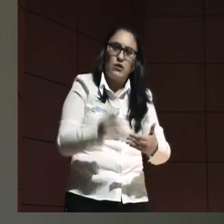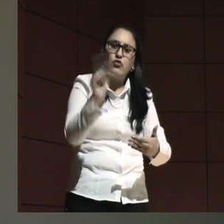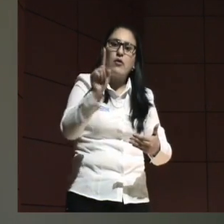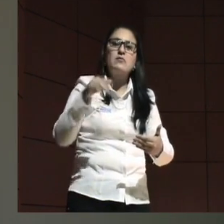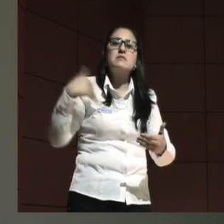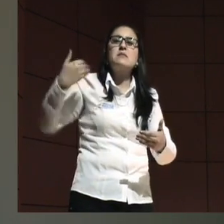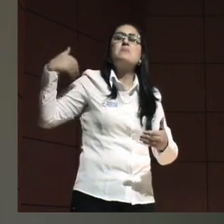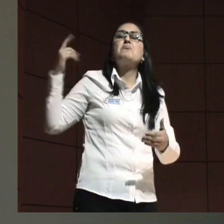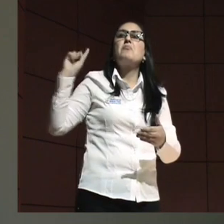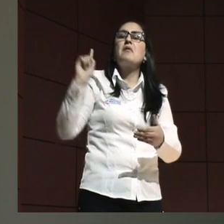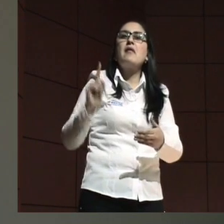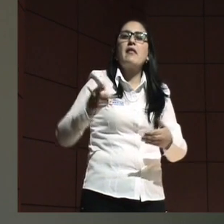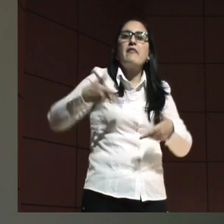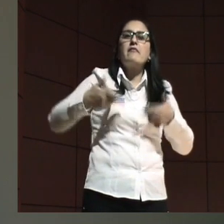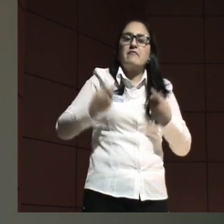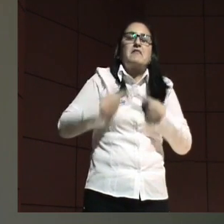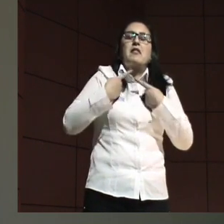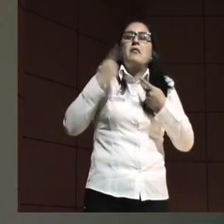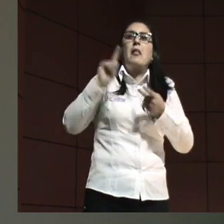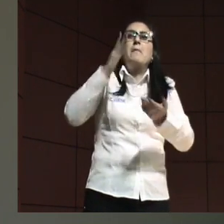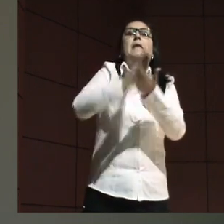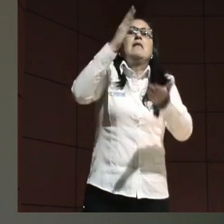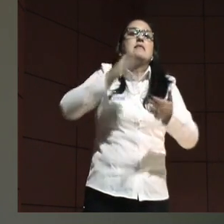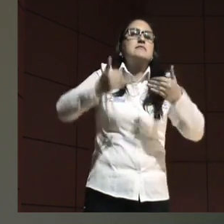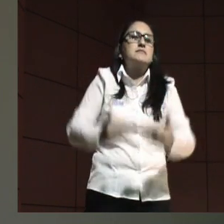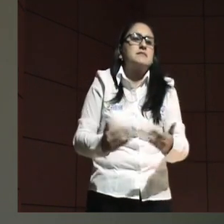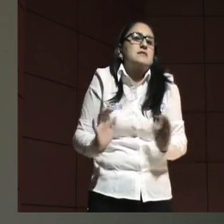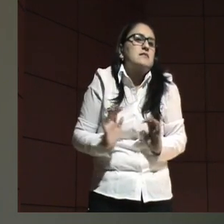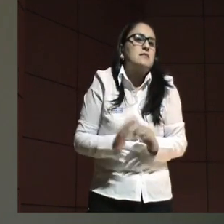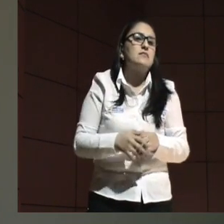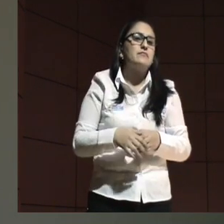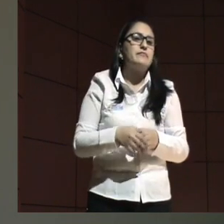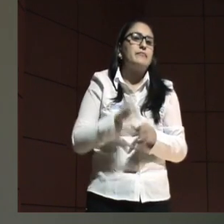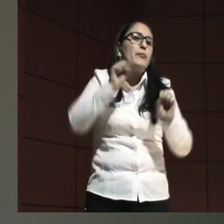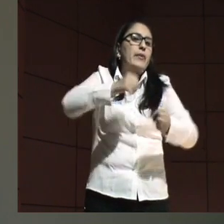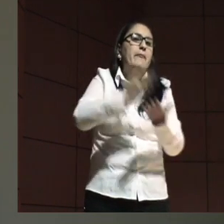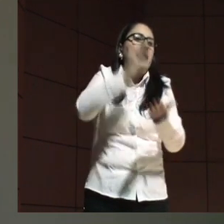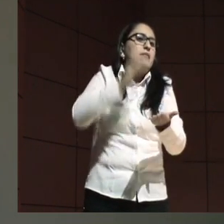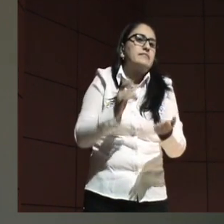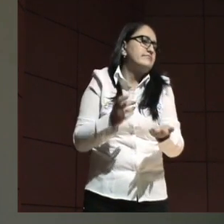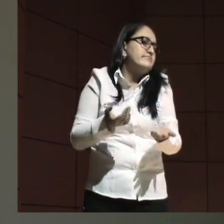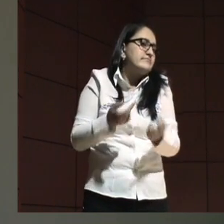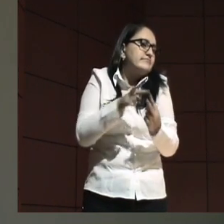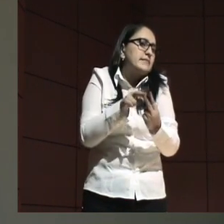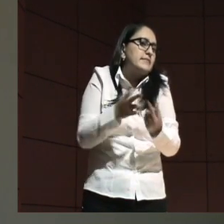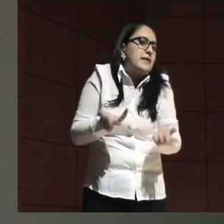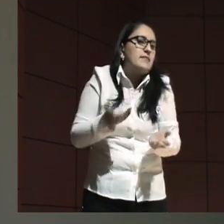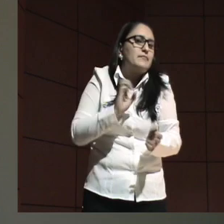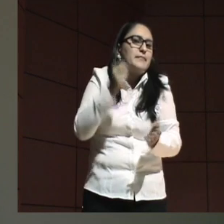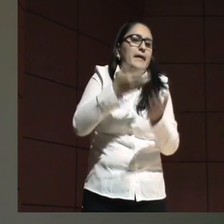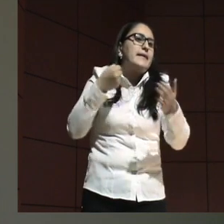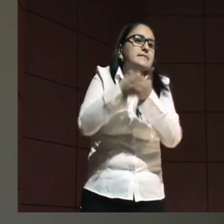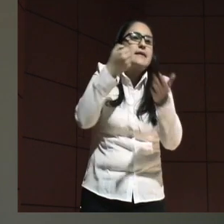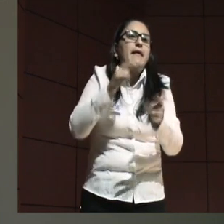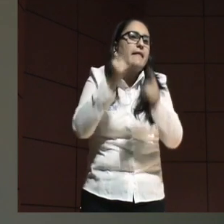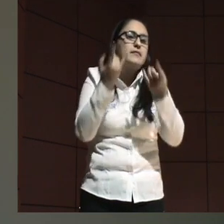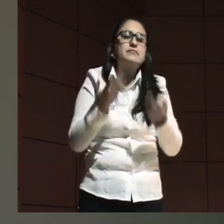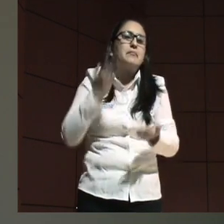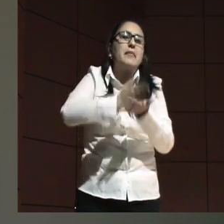a lo largo de la vida la adquiere porque la discapacidad también puede ser adquirida como un accidente